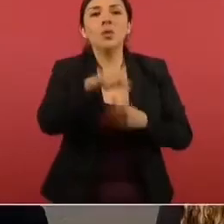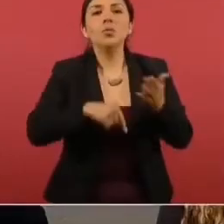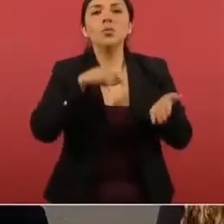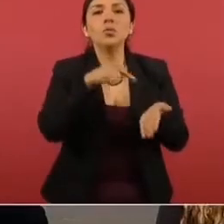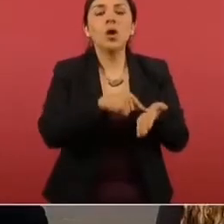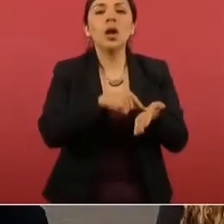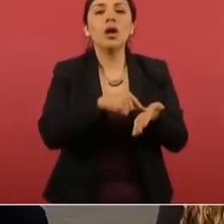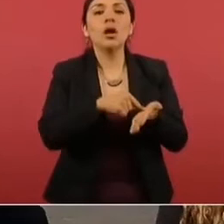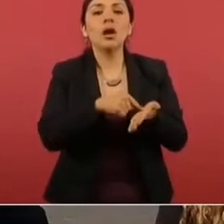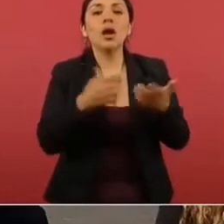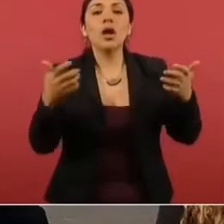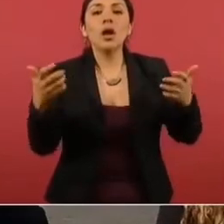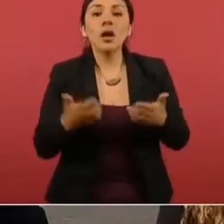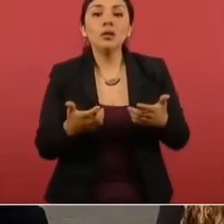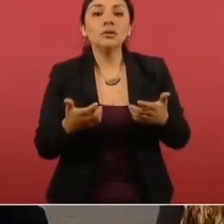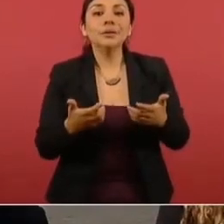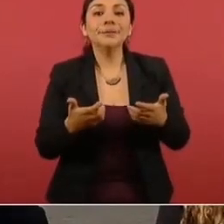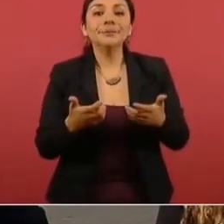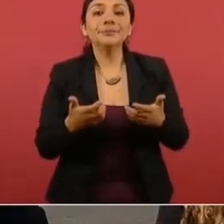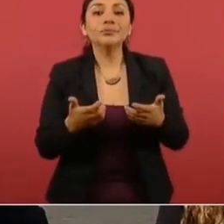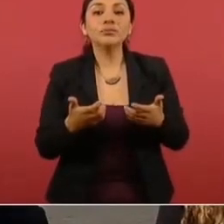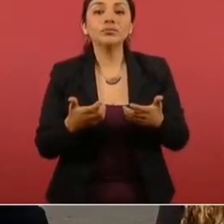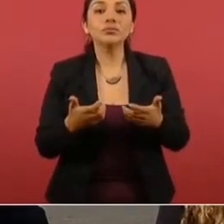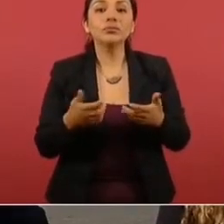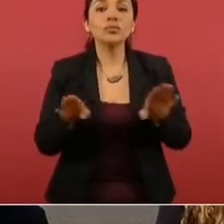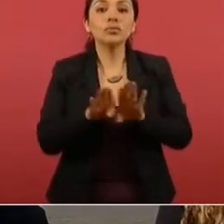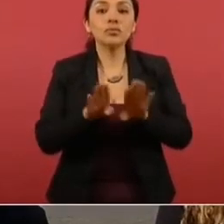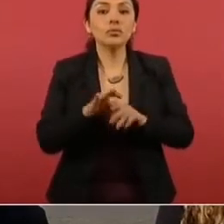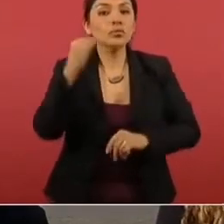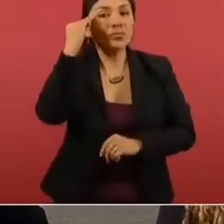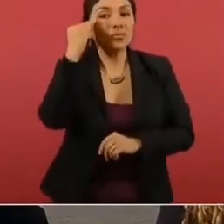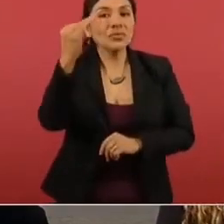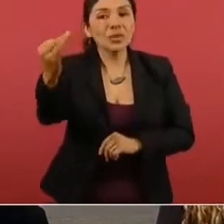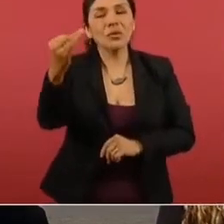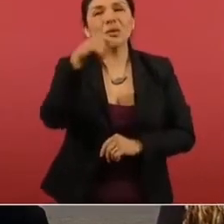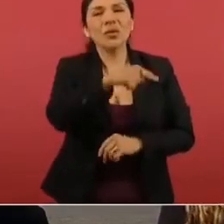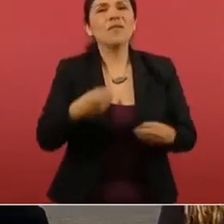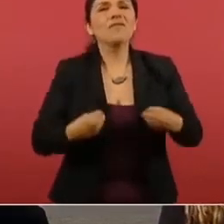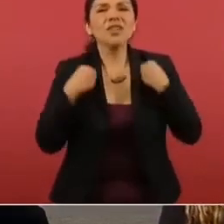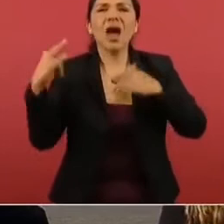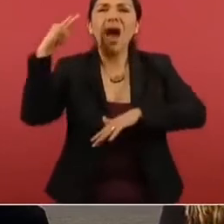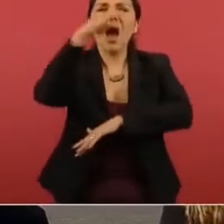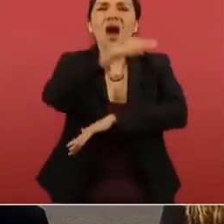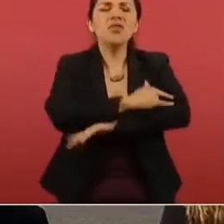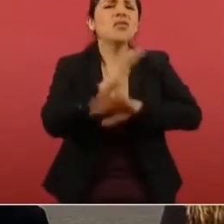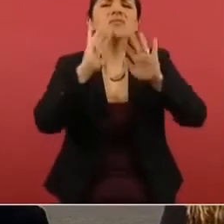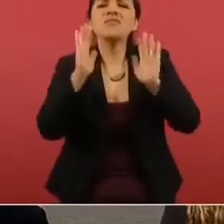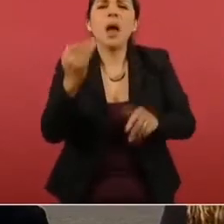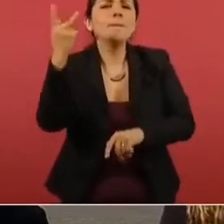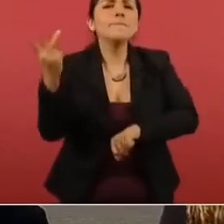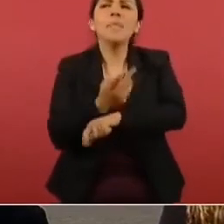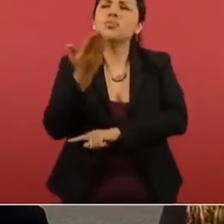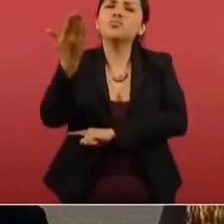tiempo de vida útil del avión de